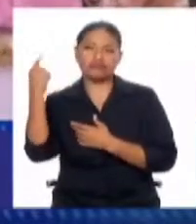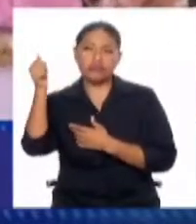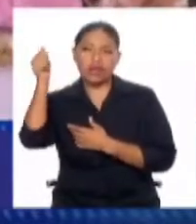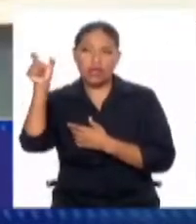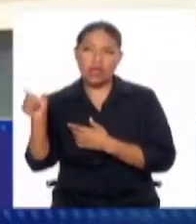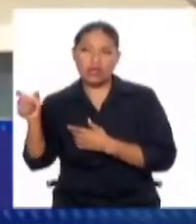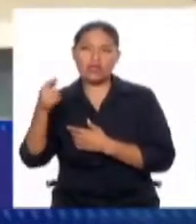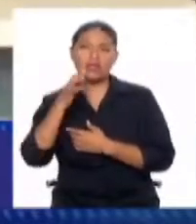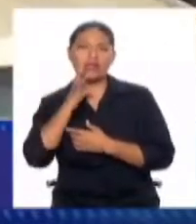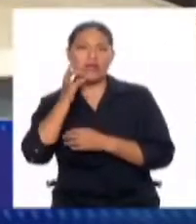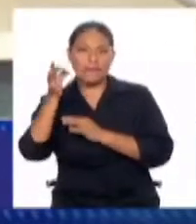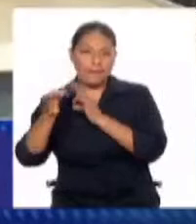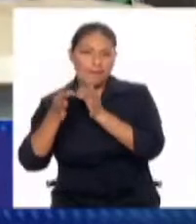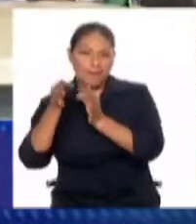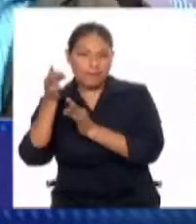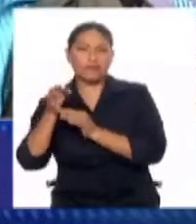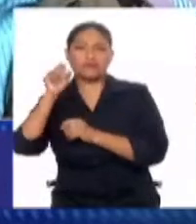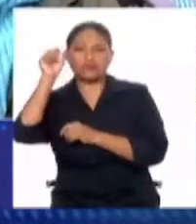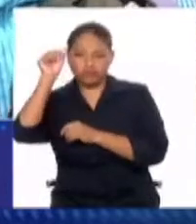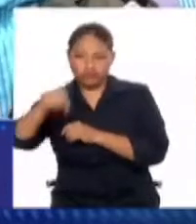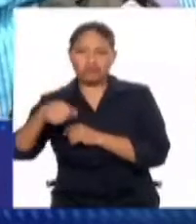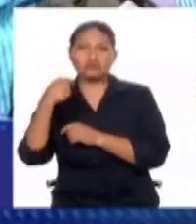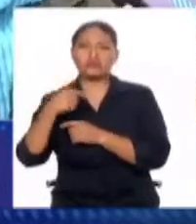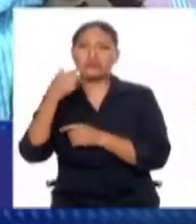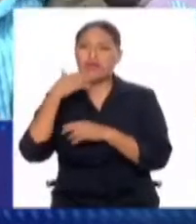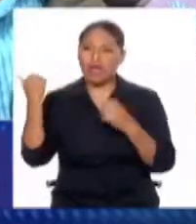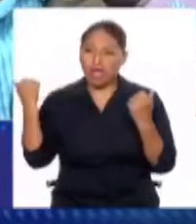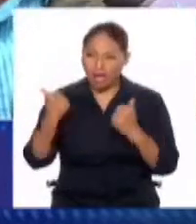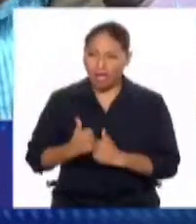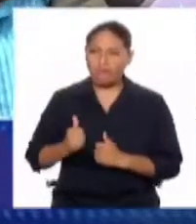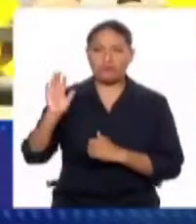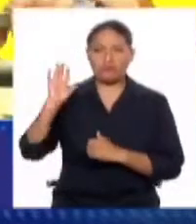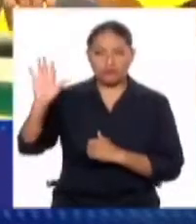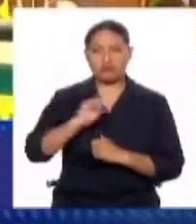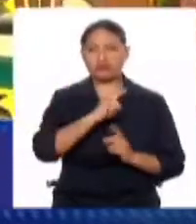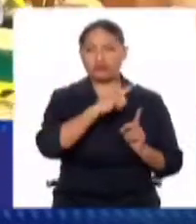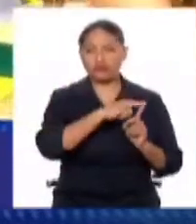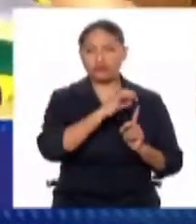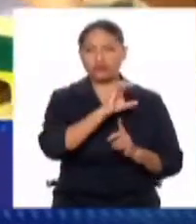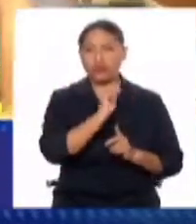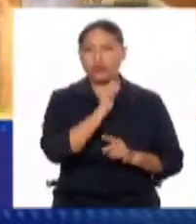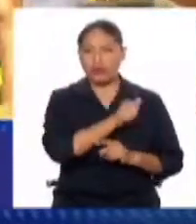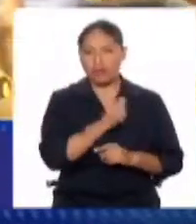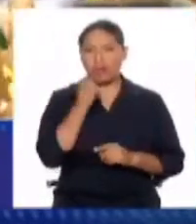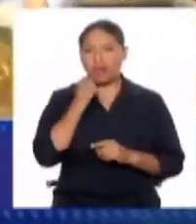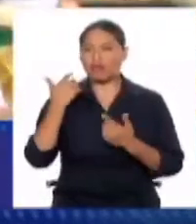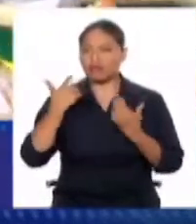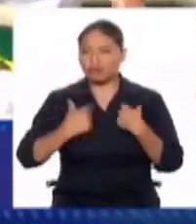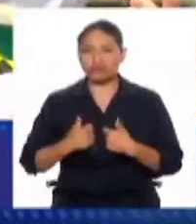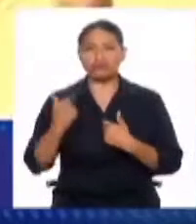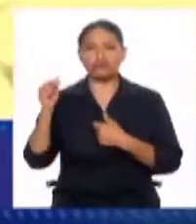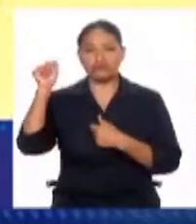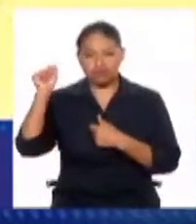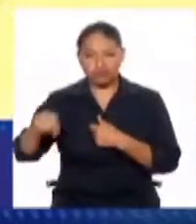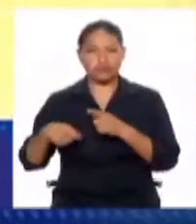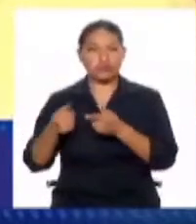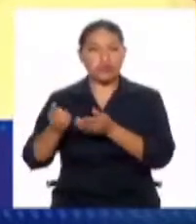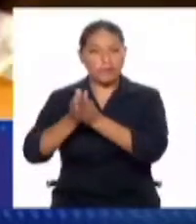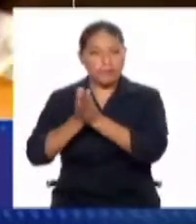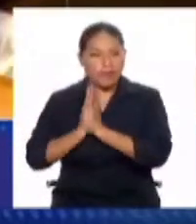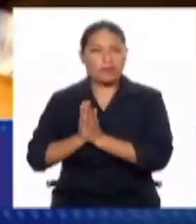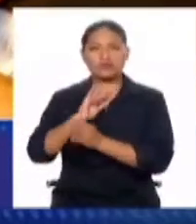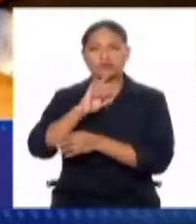ante el representante y ministerio público los abogados del propio Toledo cómo por disposición o a pedido